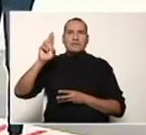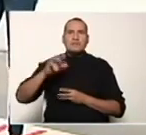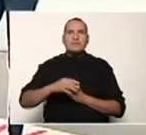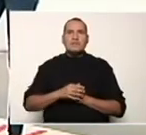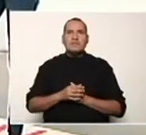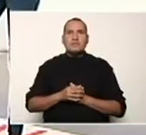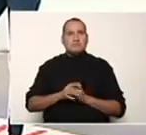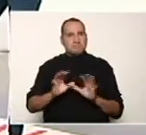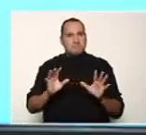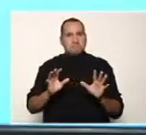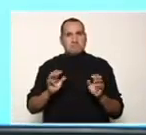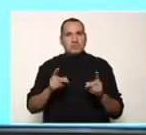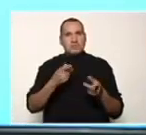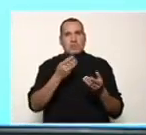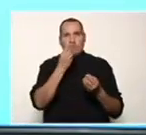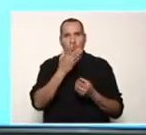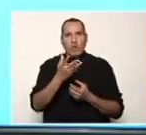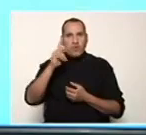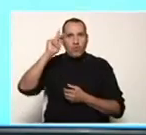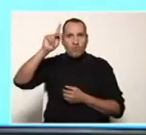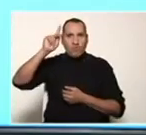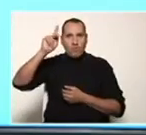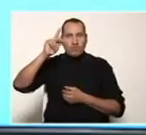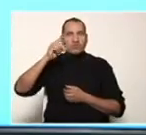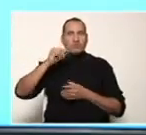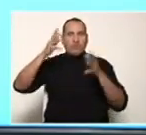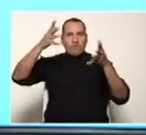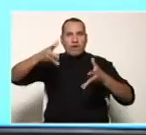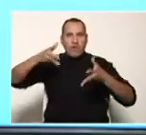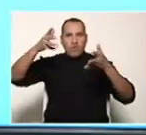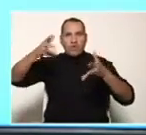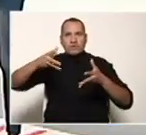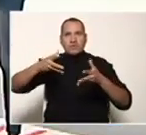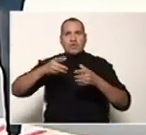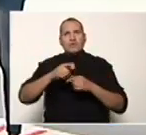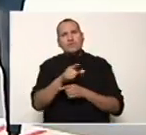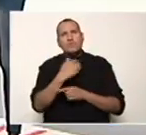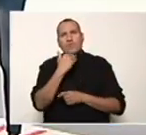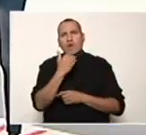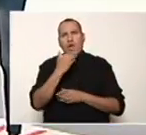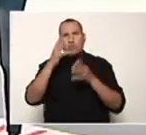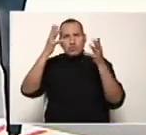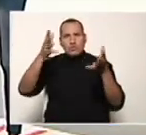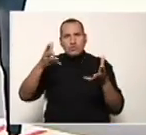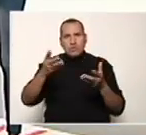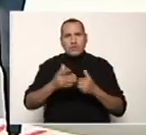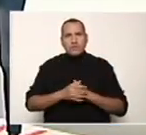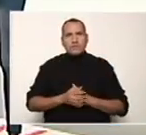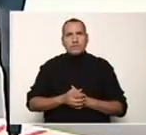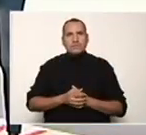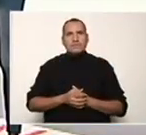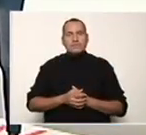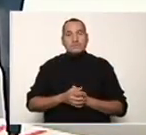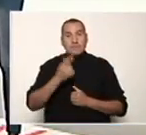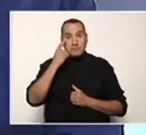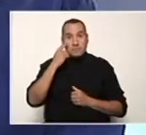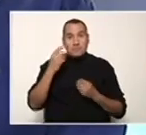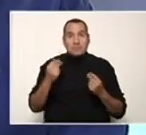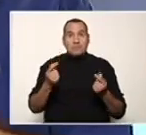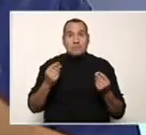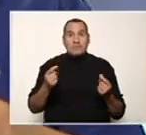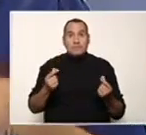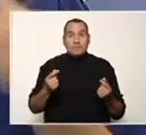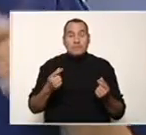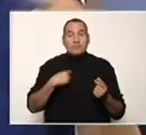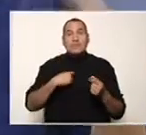recuerdo a la exactitud, pero para eso está el profesor Carlos y nos va a orientar. ¿Algún consejo que se le pueda dar a esos jóvenes que nos están viendo hoy? Sí, que estén muy pendientes porque van a